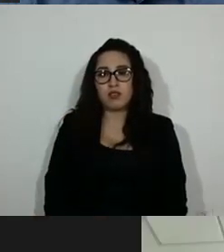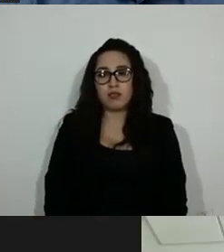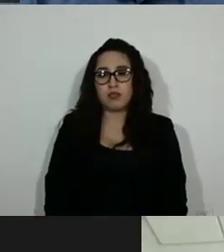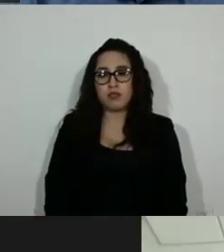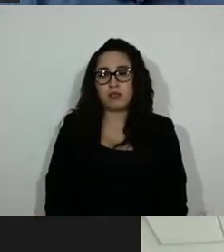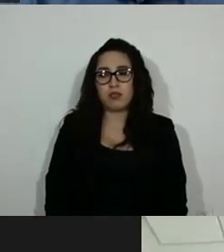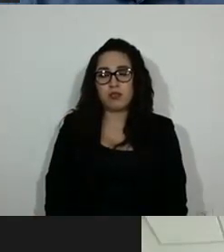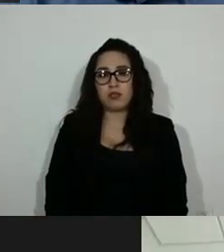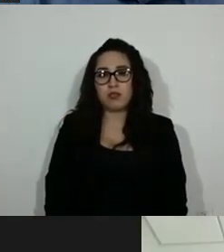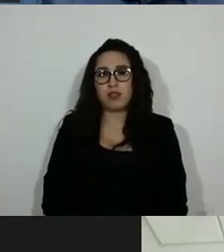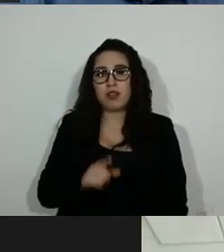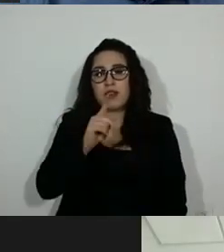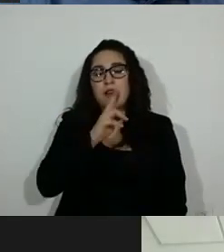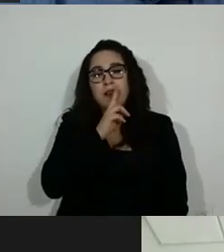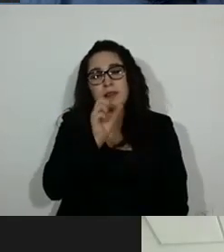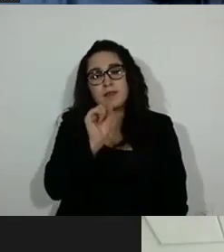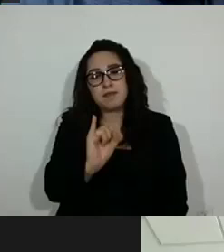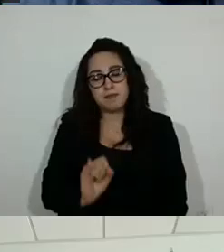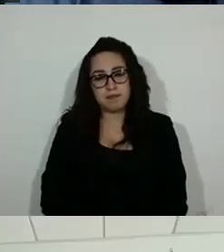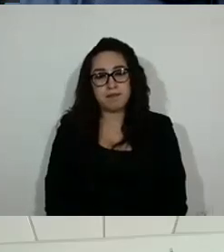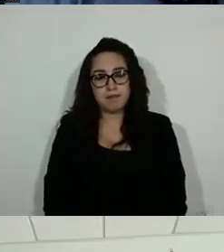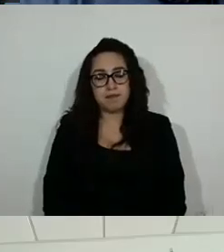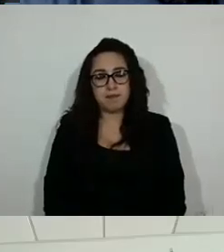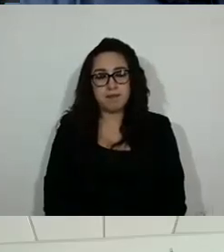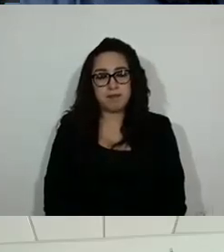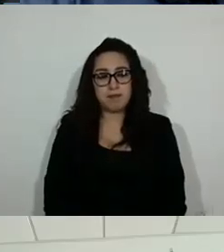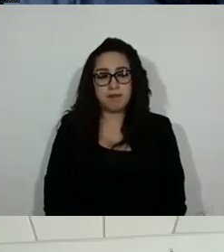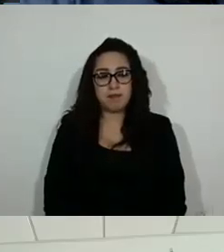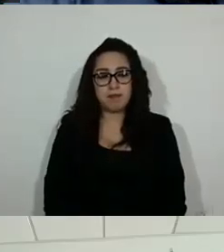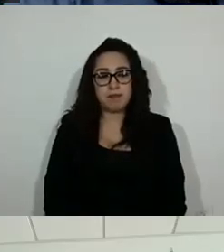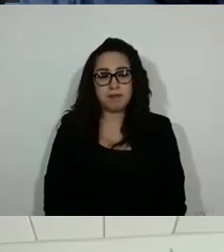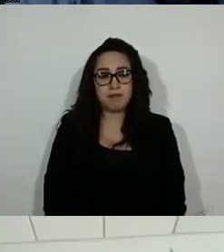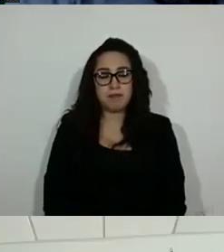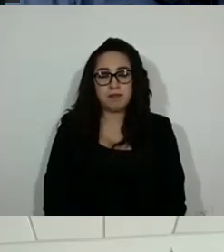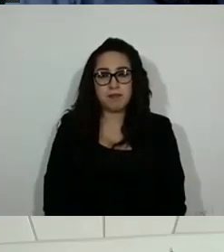Temístocles Villanueva, en pro. Gracias, diputado.